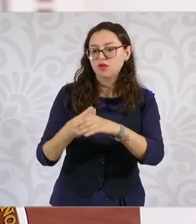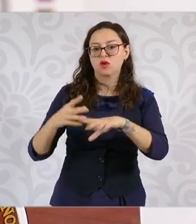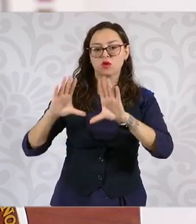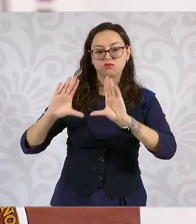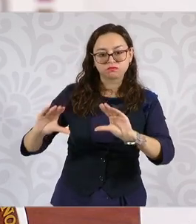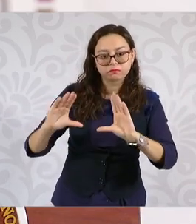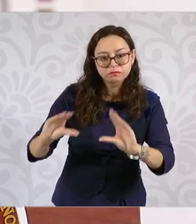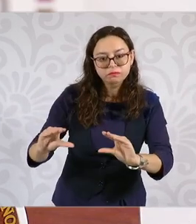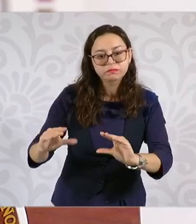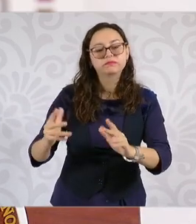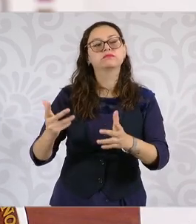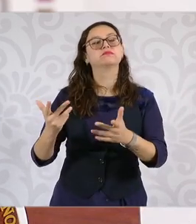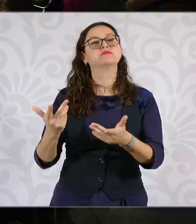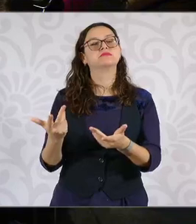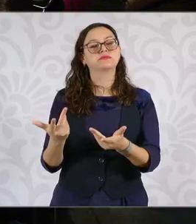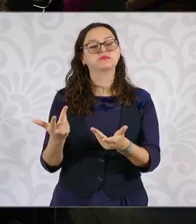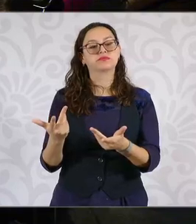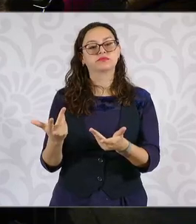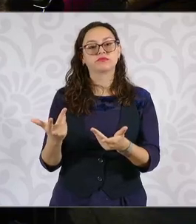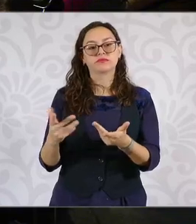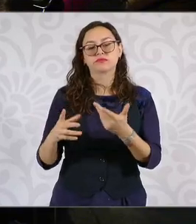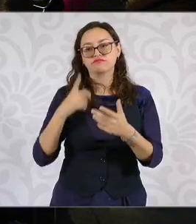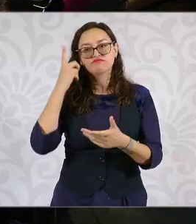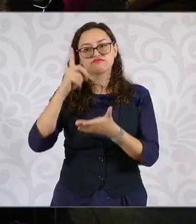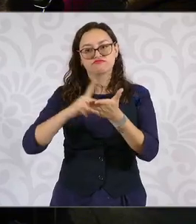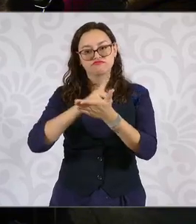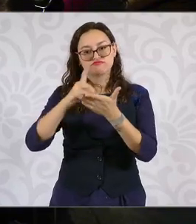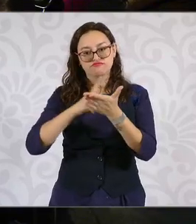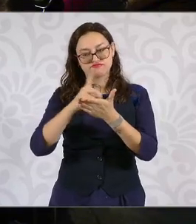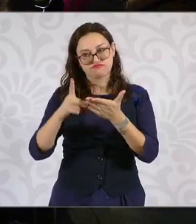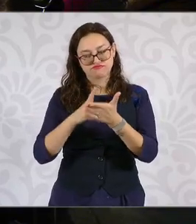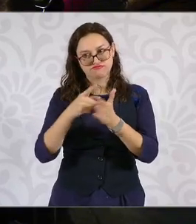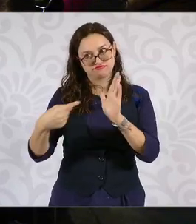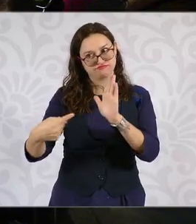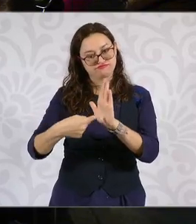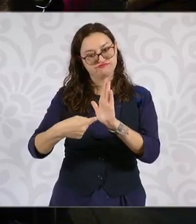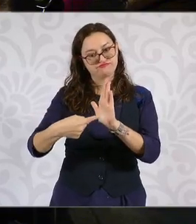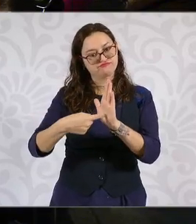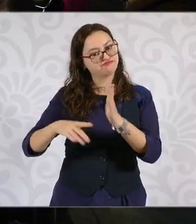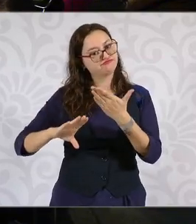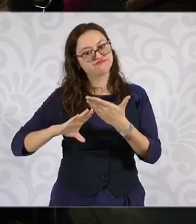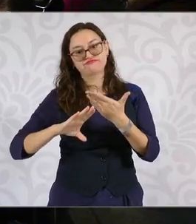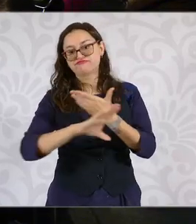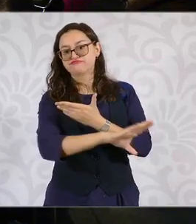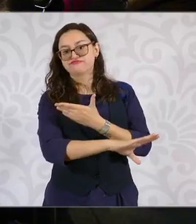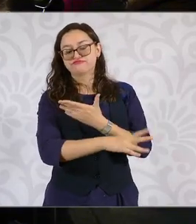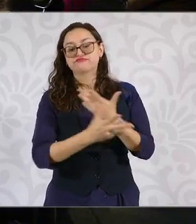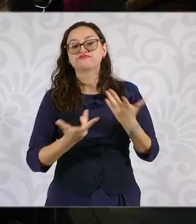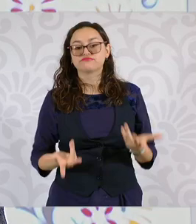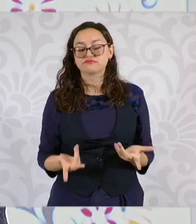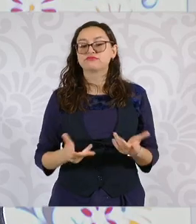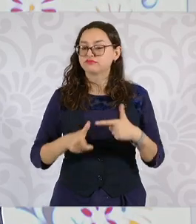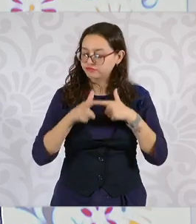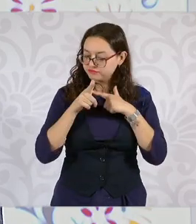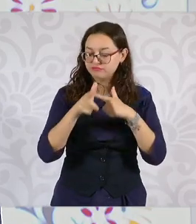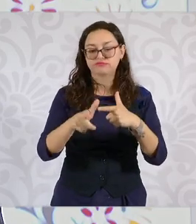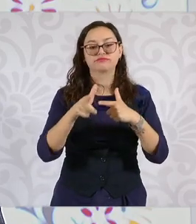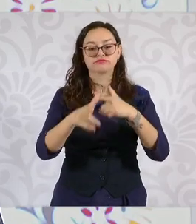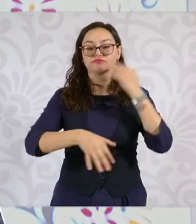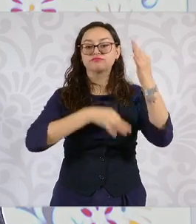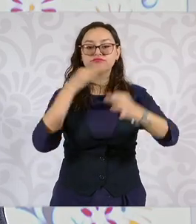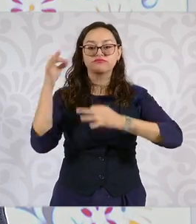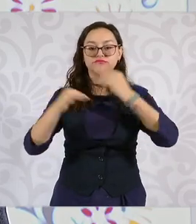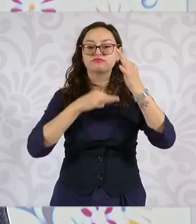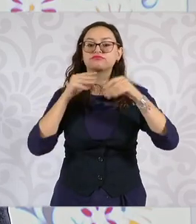contra las drogas, particularmente las drogas químicas, va a continuar, lo vamos